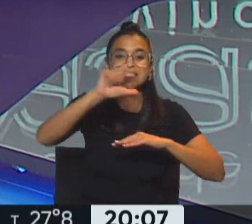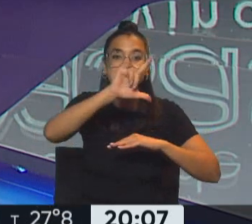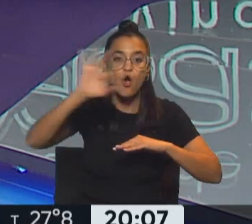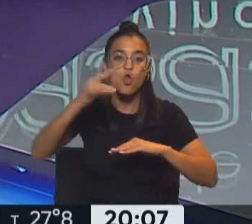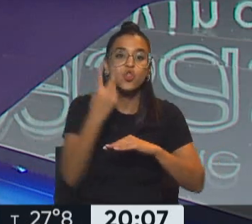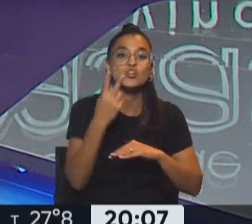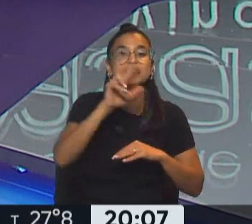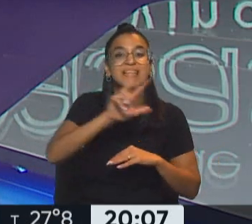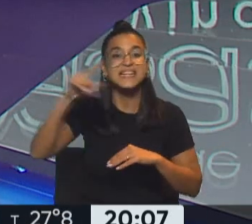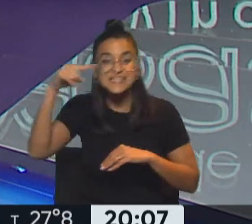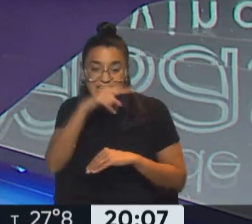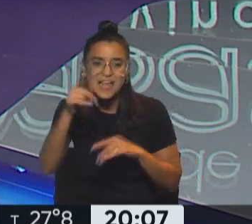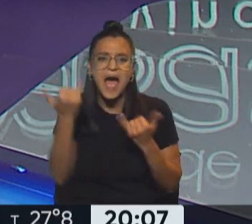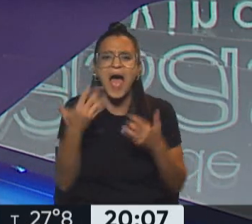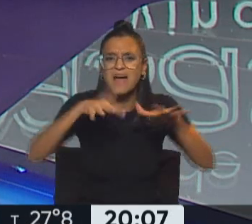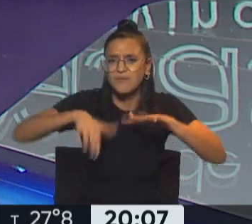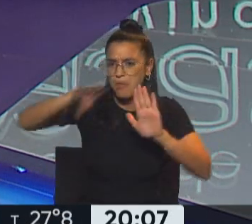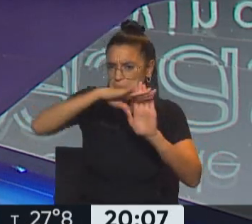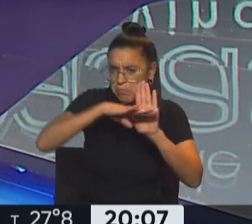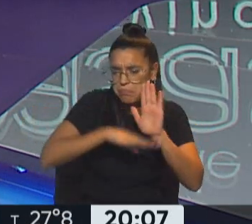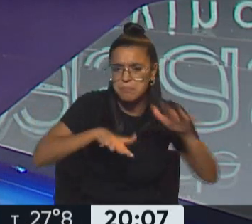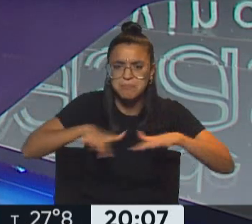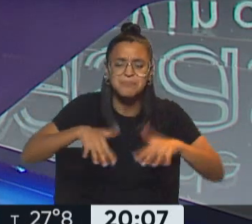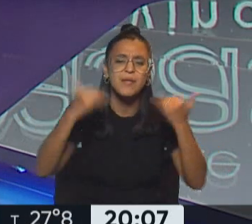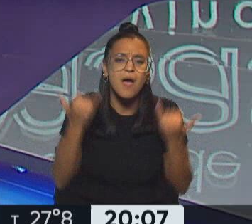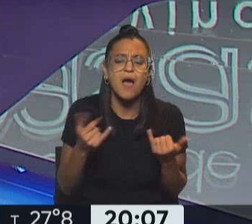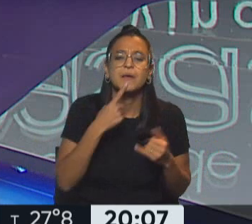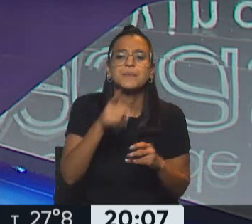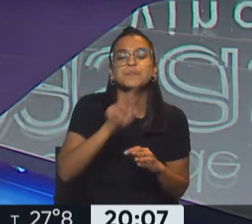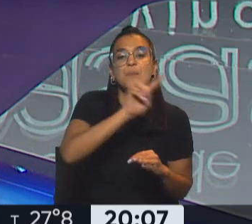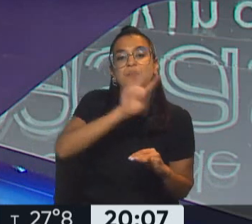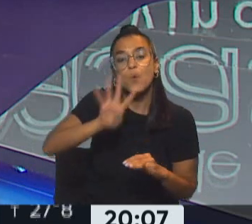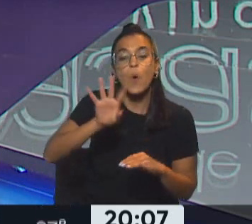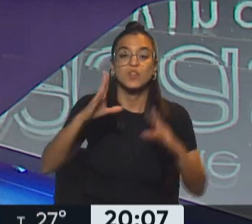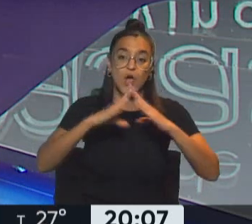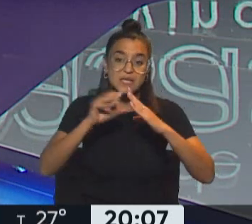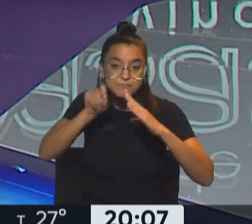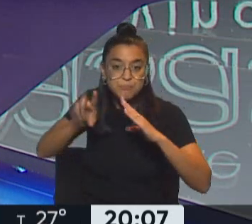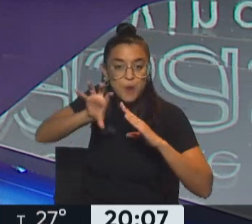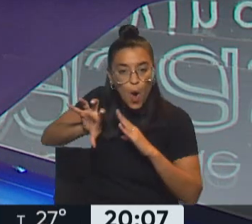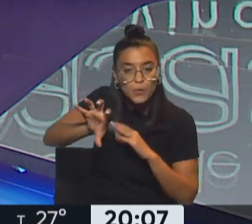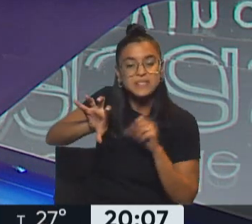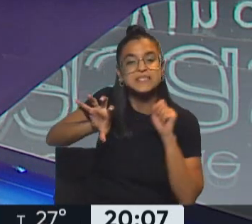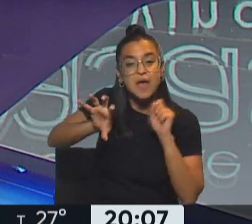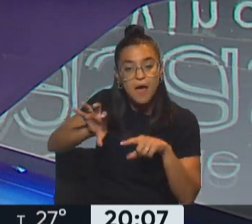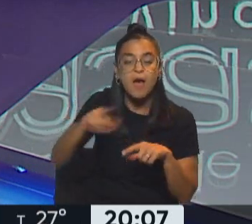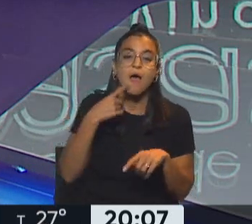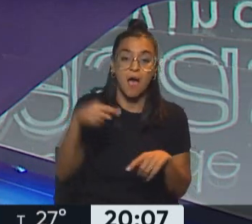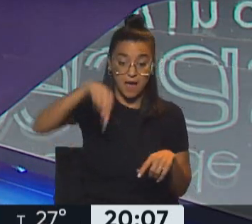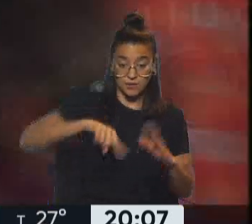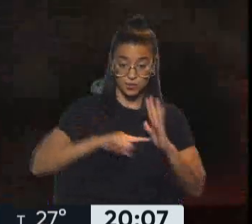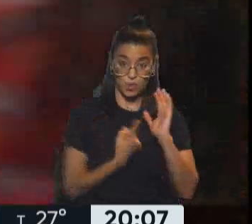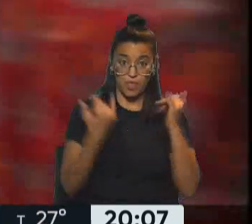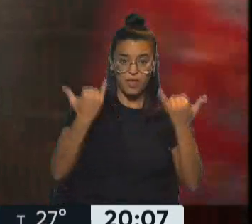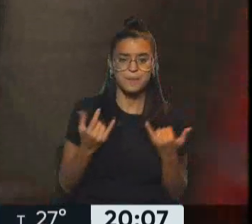nutrido programa de actividades. Por supuesto, la consigna en las 24 Casas de Provincias que hay en la ciudad de Buenos